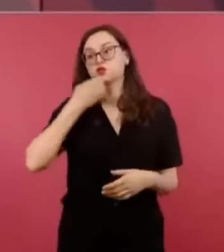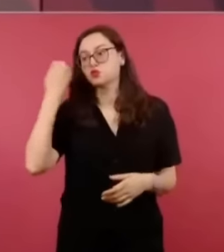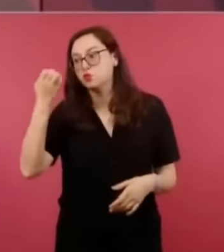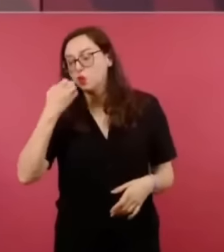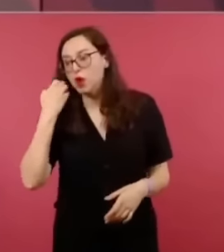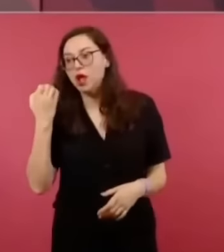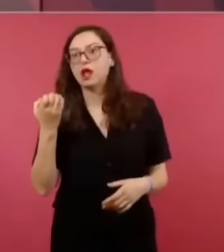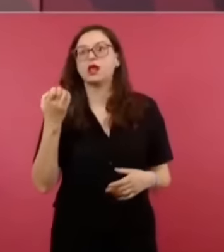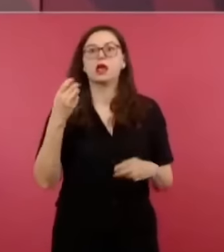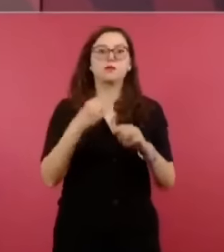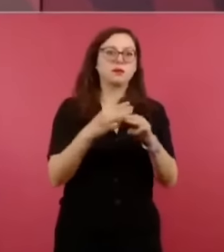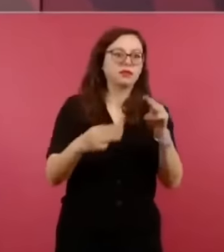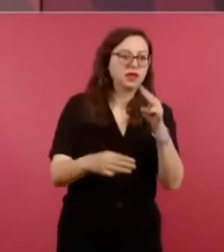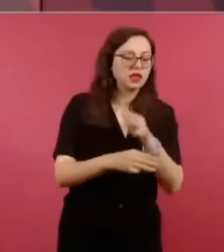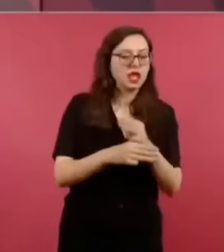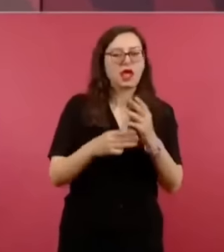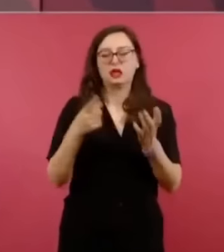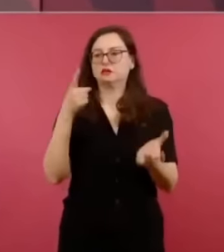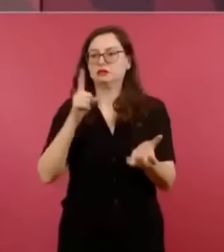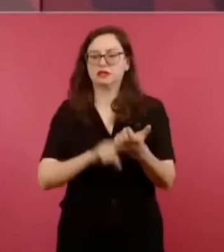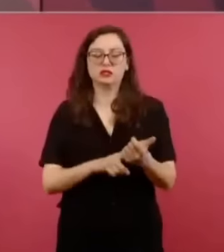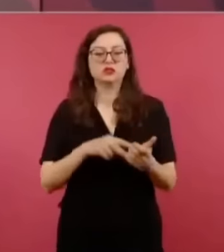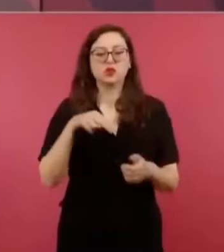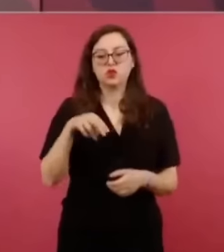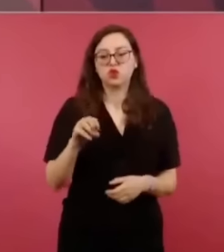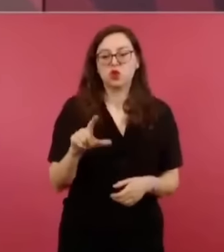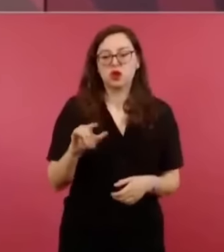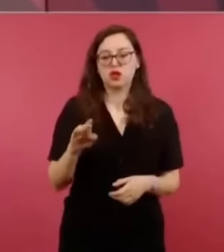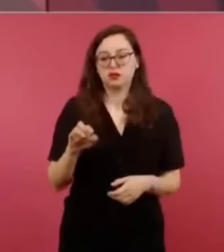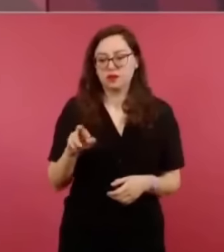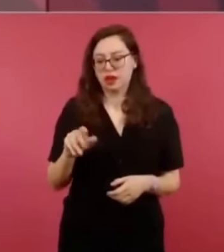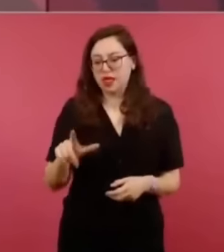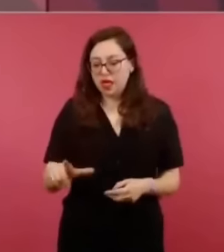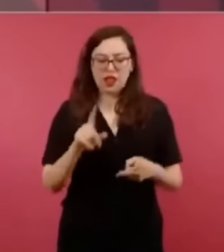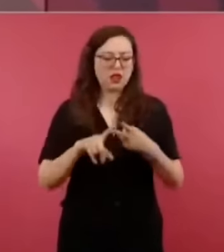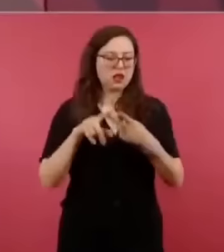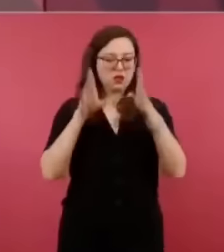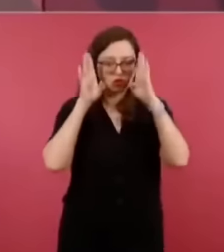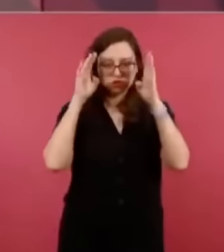conservadora y corrupta,